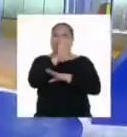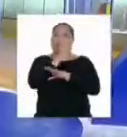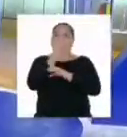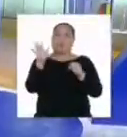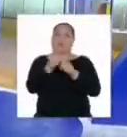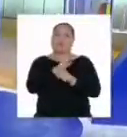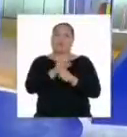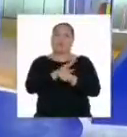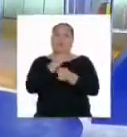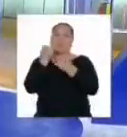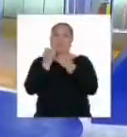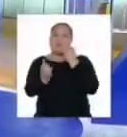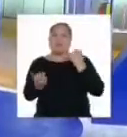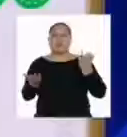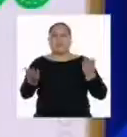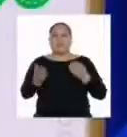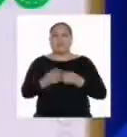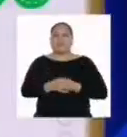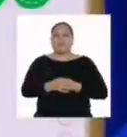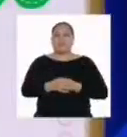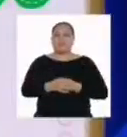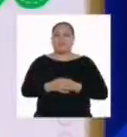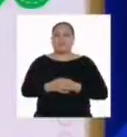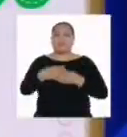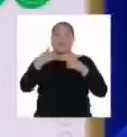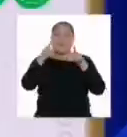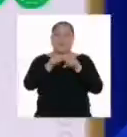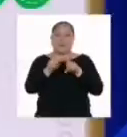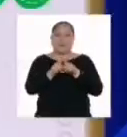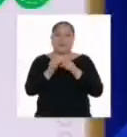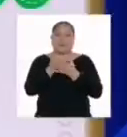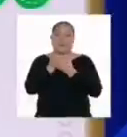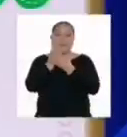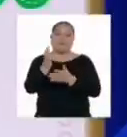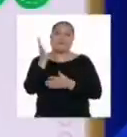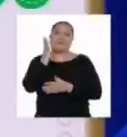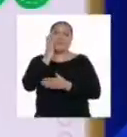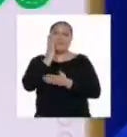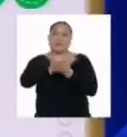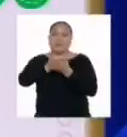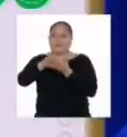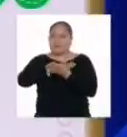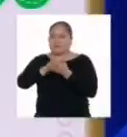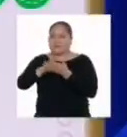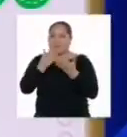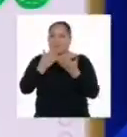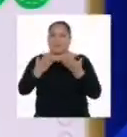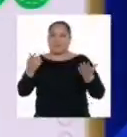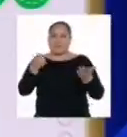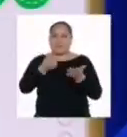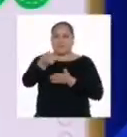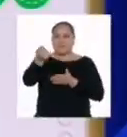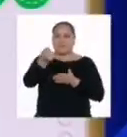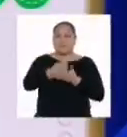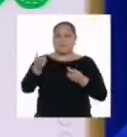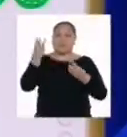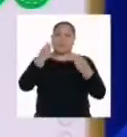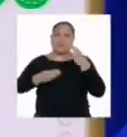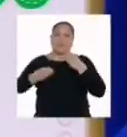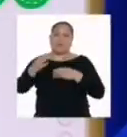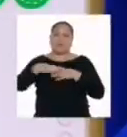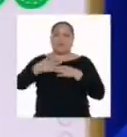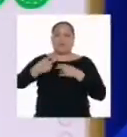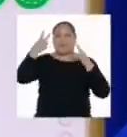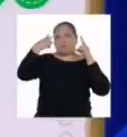entera en terminar, eso sí. También ayudé a mamá en desinfectar las cosas que compró del mercado. Luego